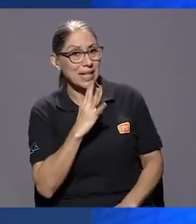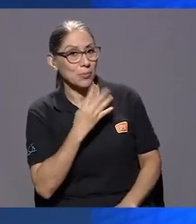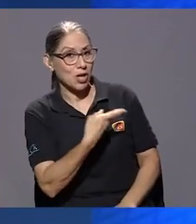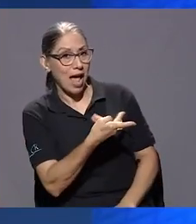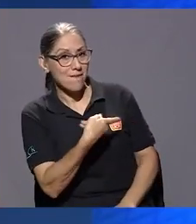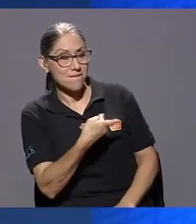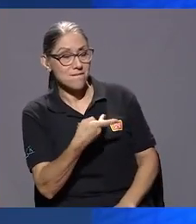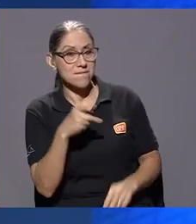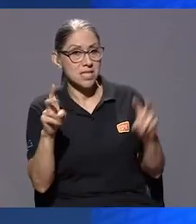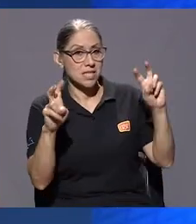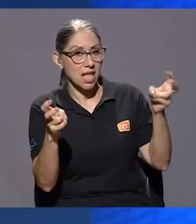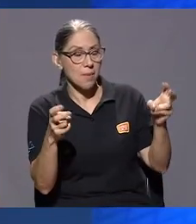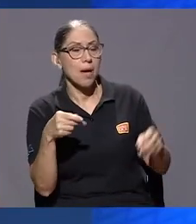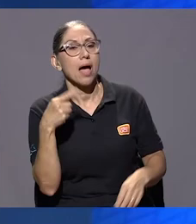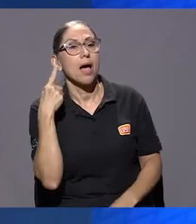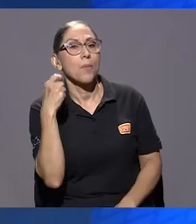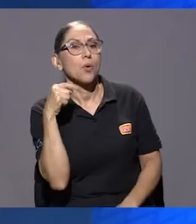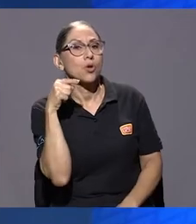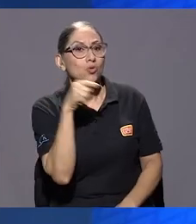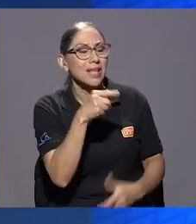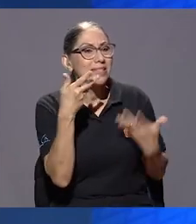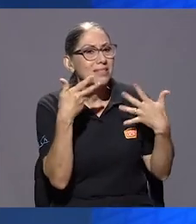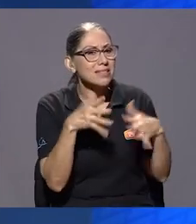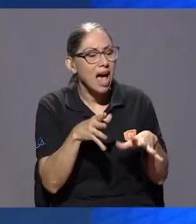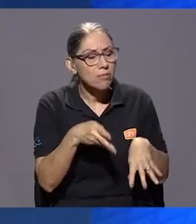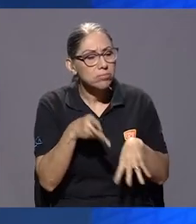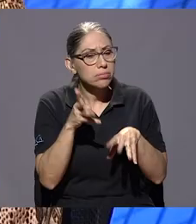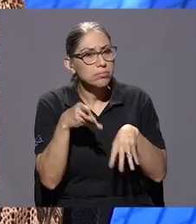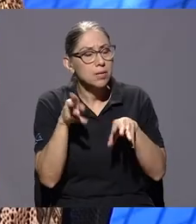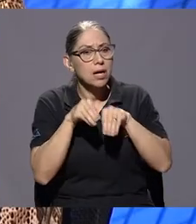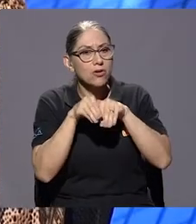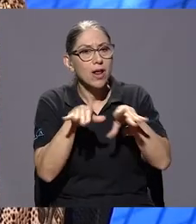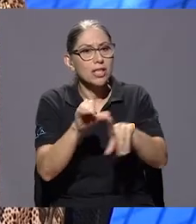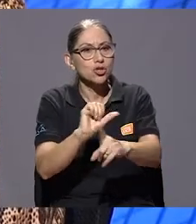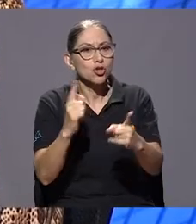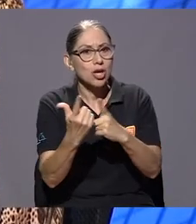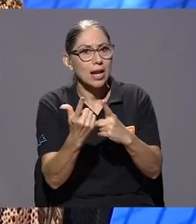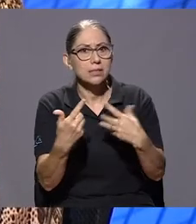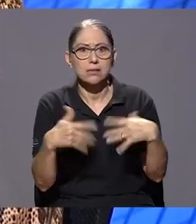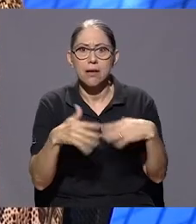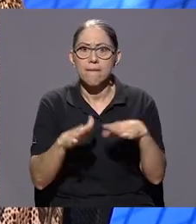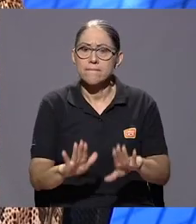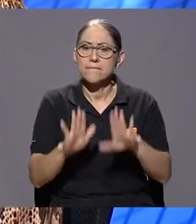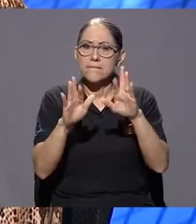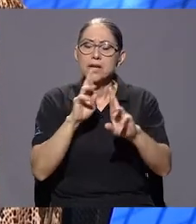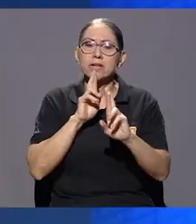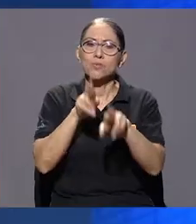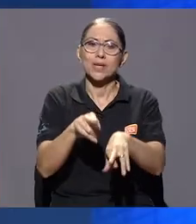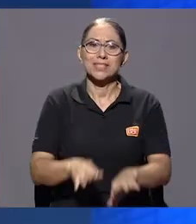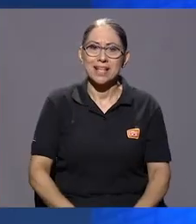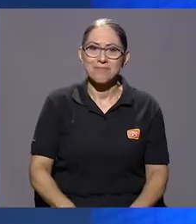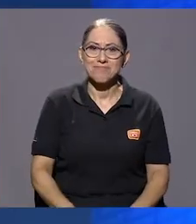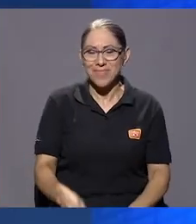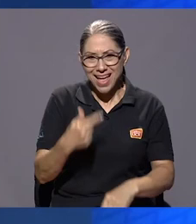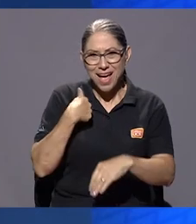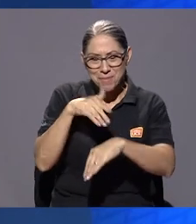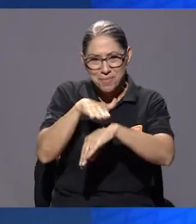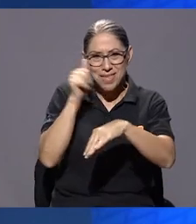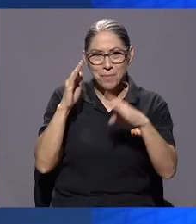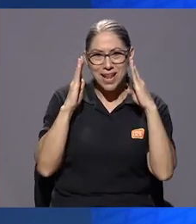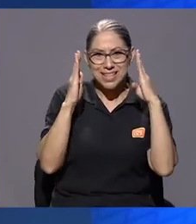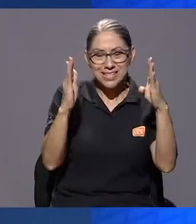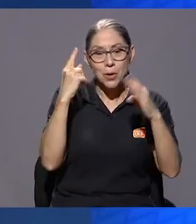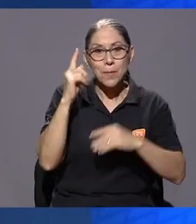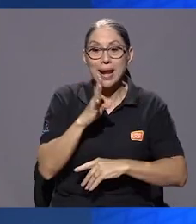es porque lo has tratado en tus redes sociales, y ha tenido una gran respuesta. Sí. Y casualmente, eso me llamó la atención para que lo ampliáramos aquí,